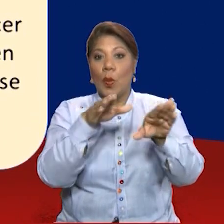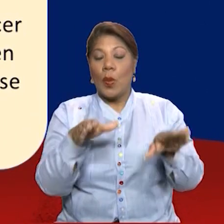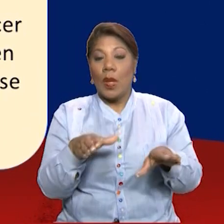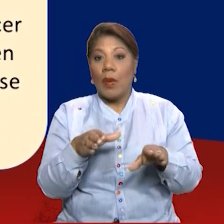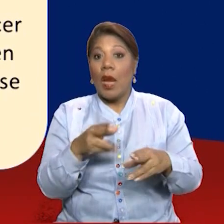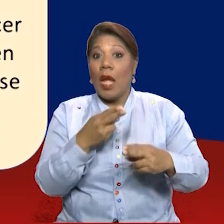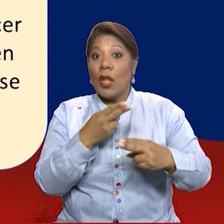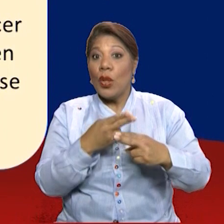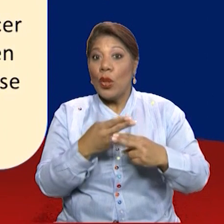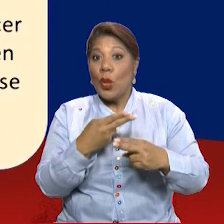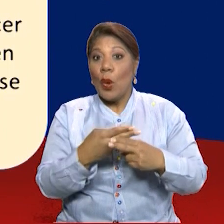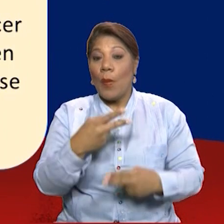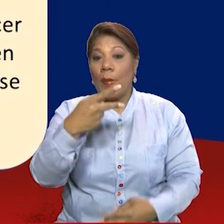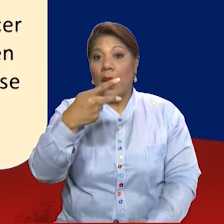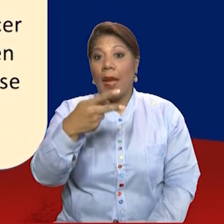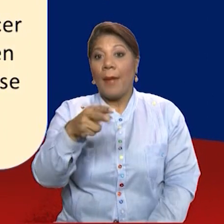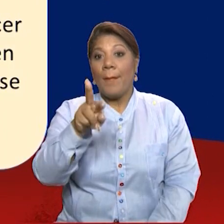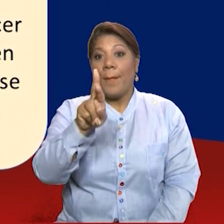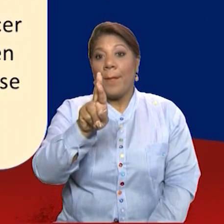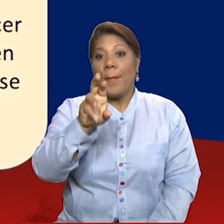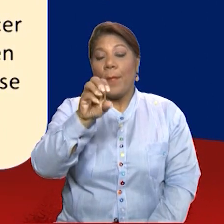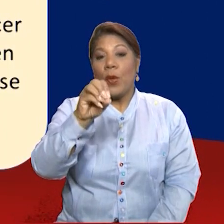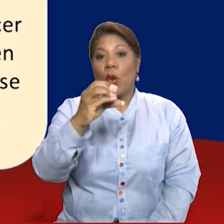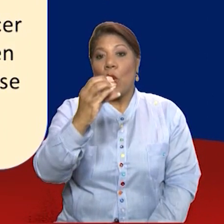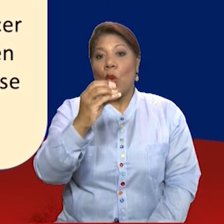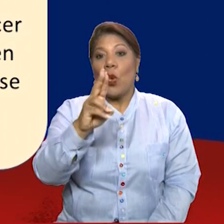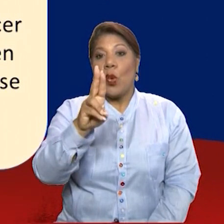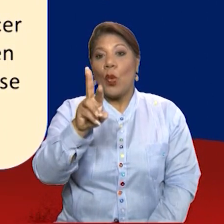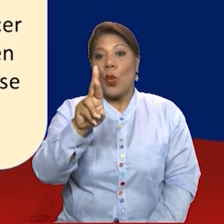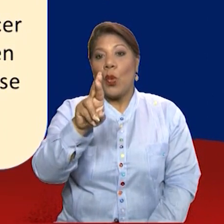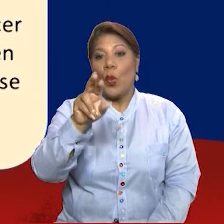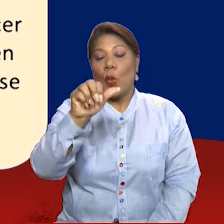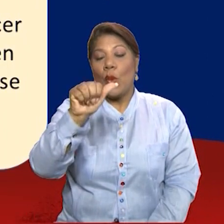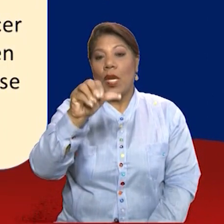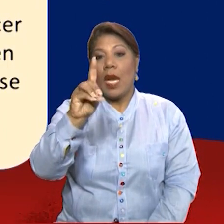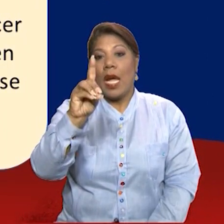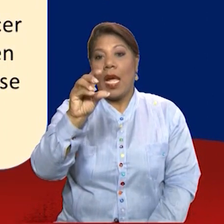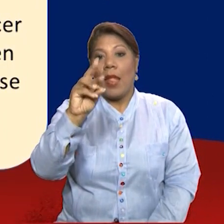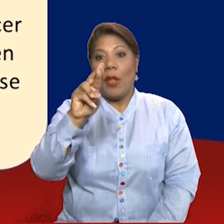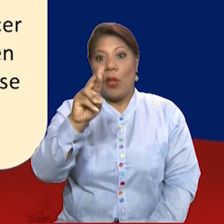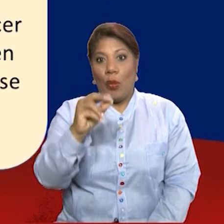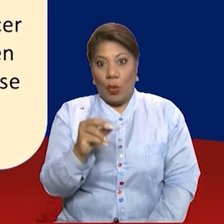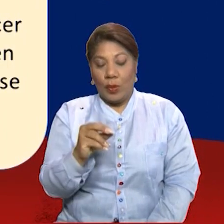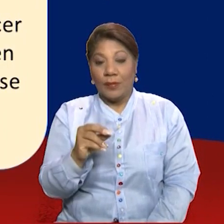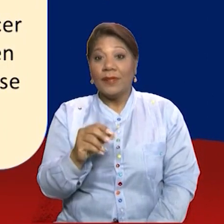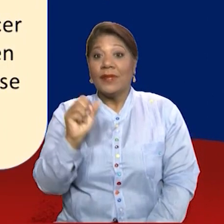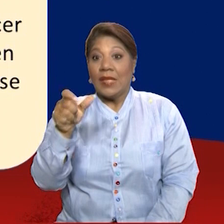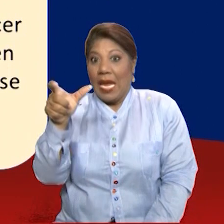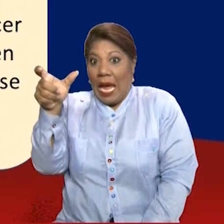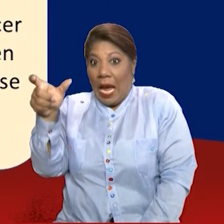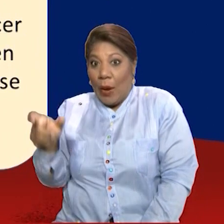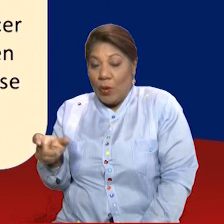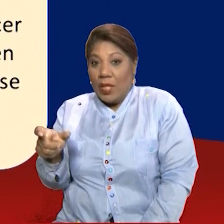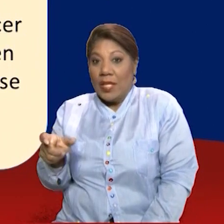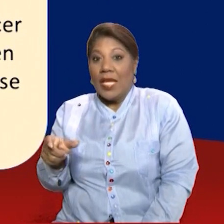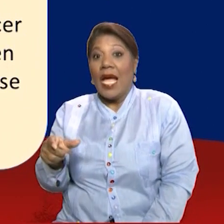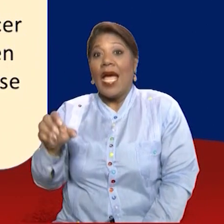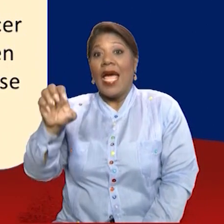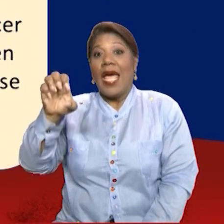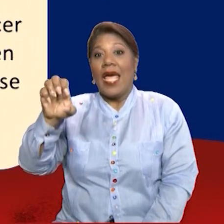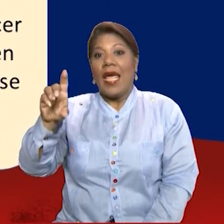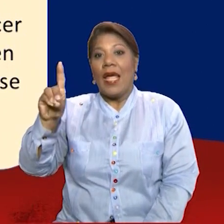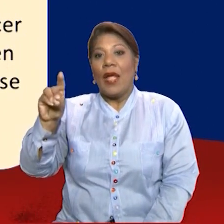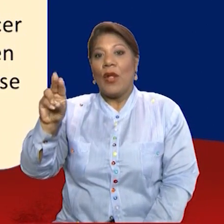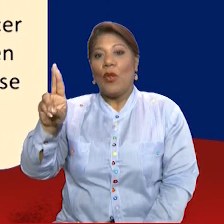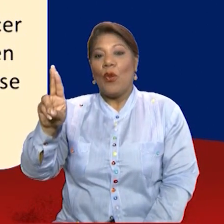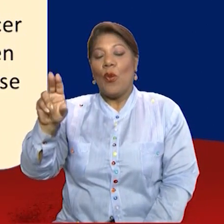Procurador General de la Nación, el licenciado Eduardo Ulloa. Vamos a hablar entonces sobre el